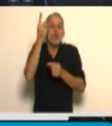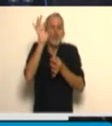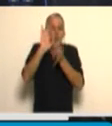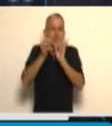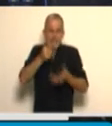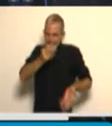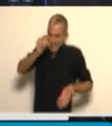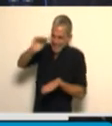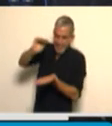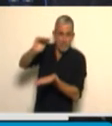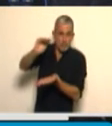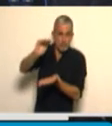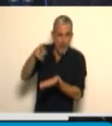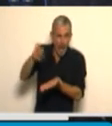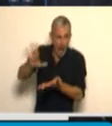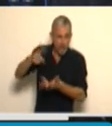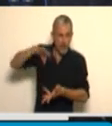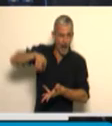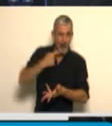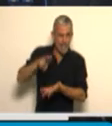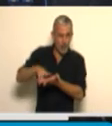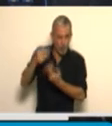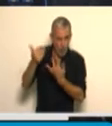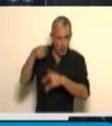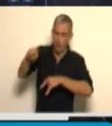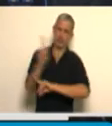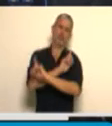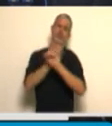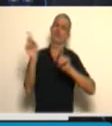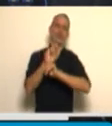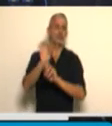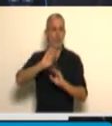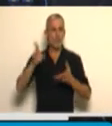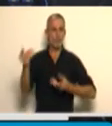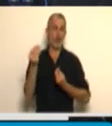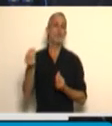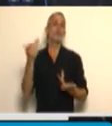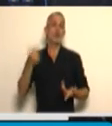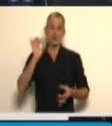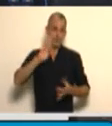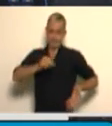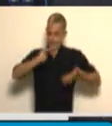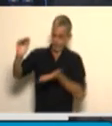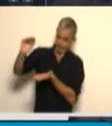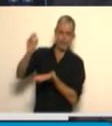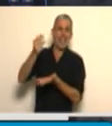de la indemnización puede ser objeto del impuesto a las ganancias, porque simplemente